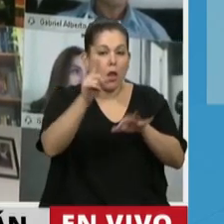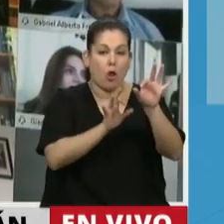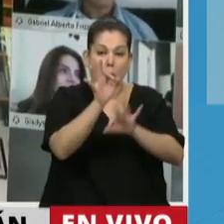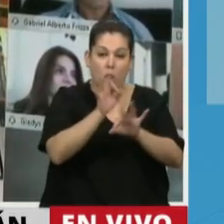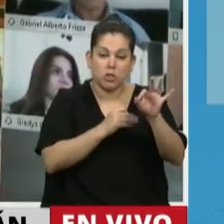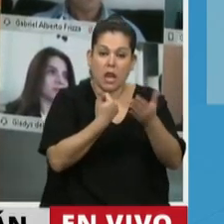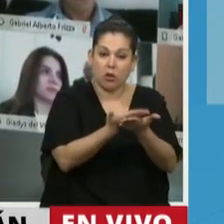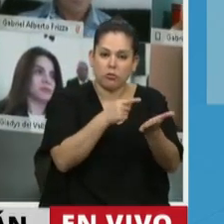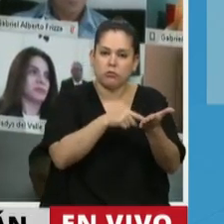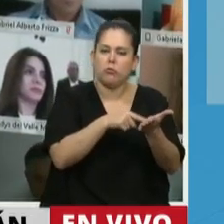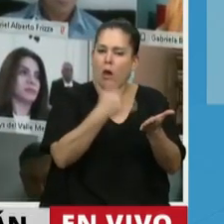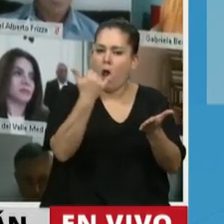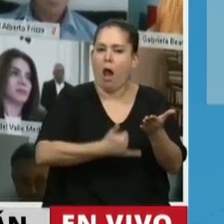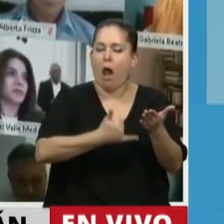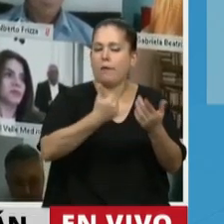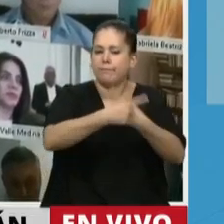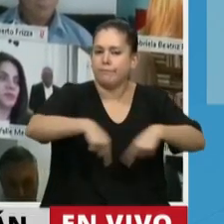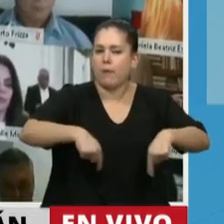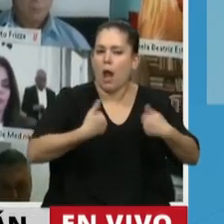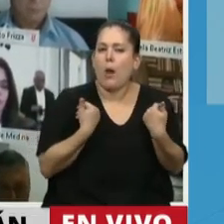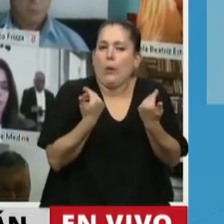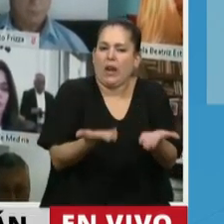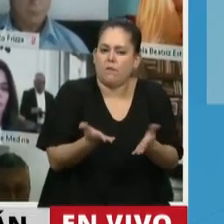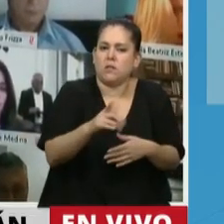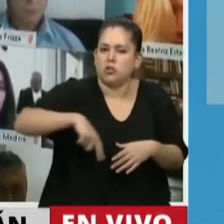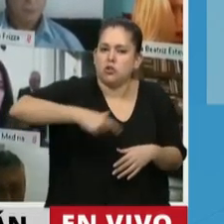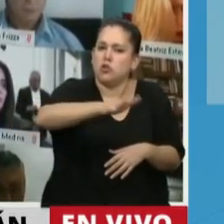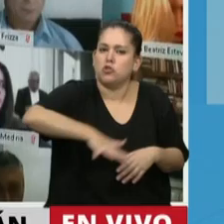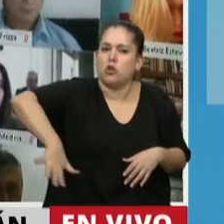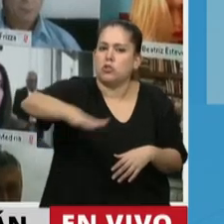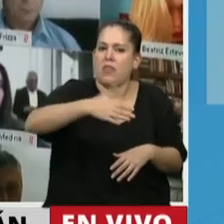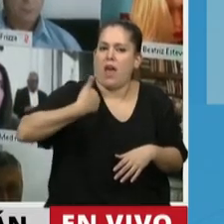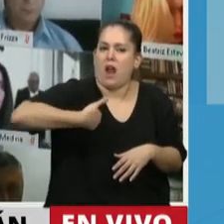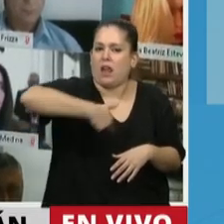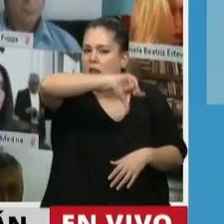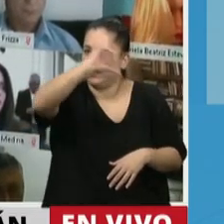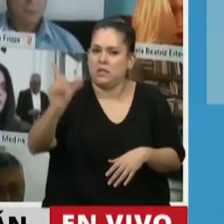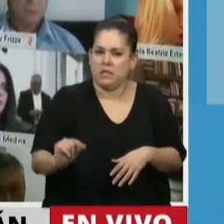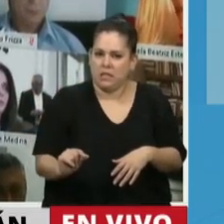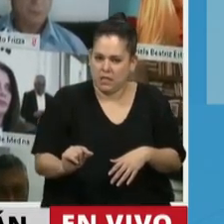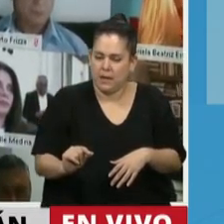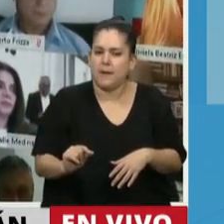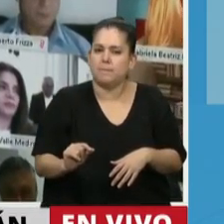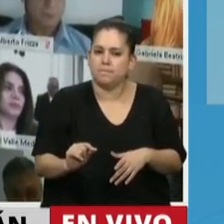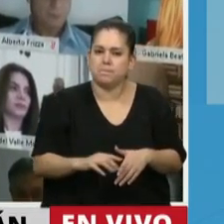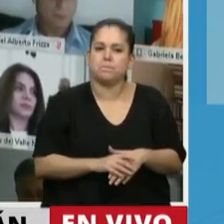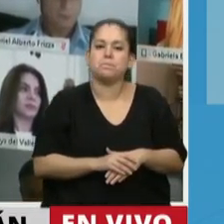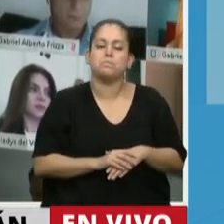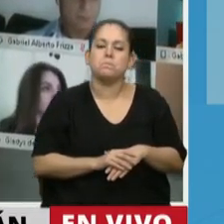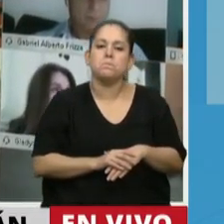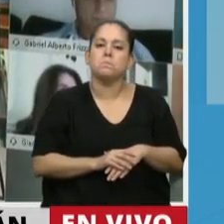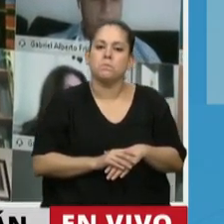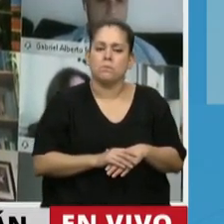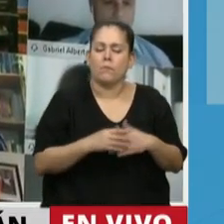que va a beneficiar sobre todo a la sociedad argentina a lo largo y a lo ancho de nuestro país.